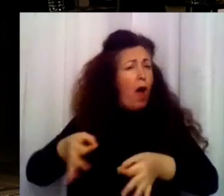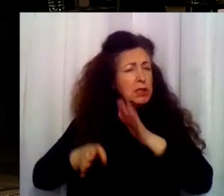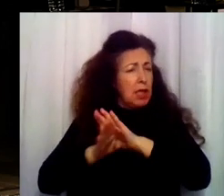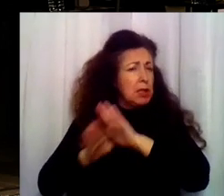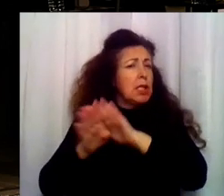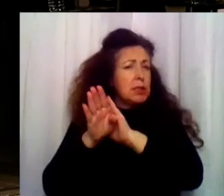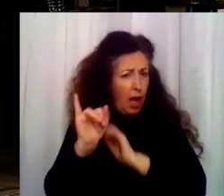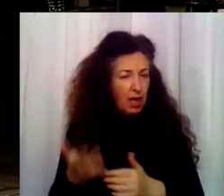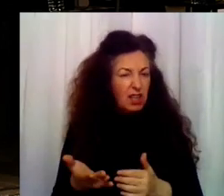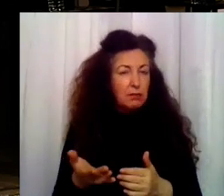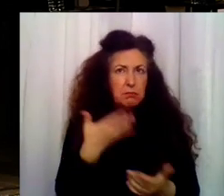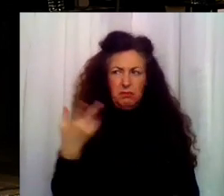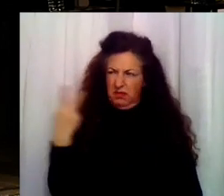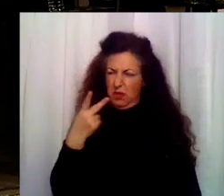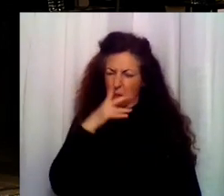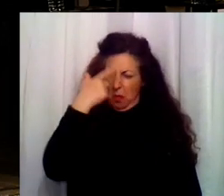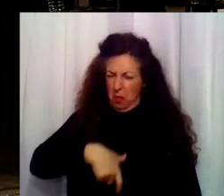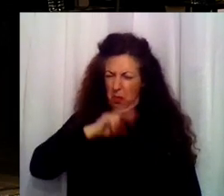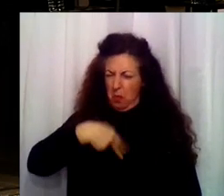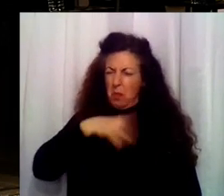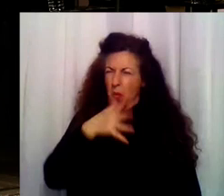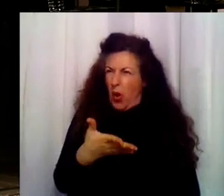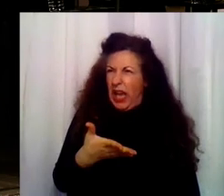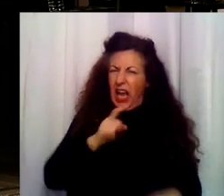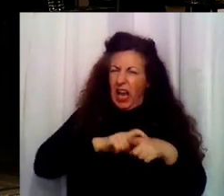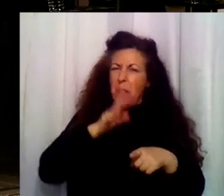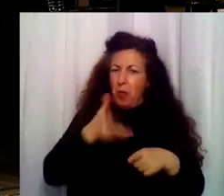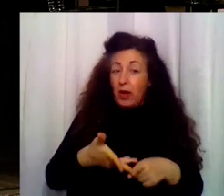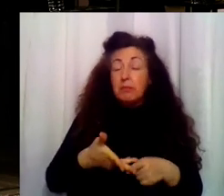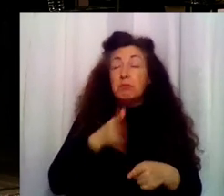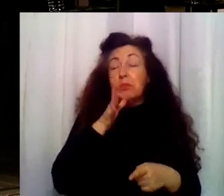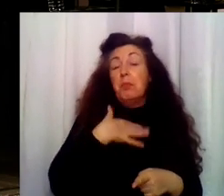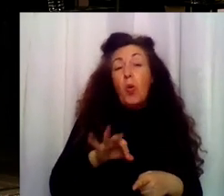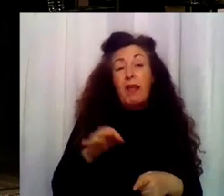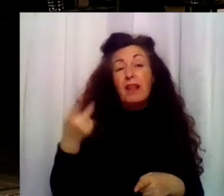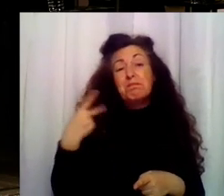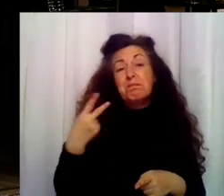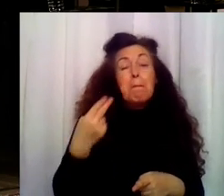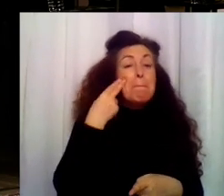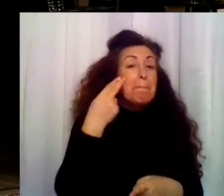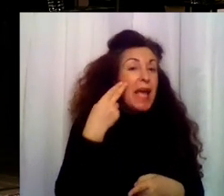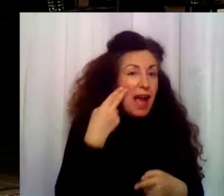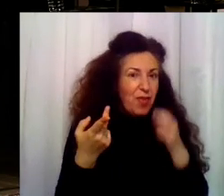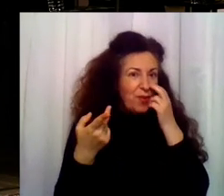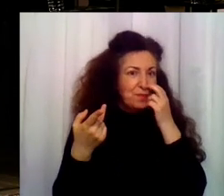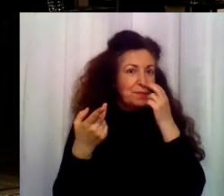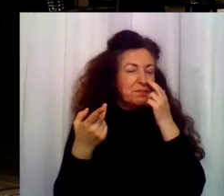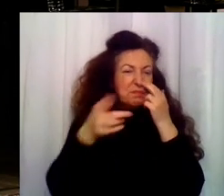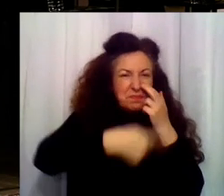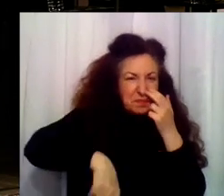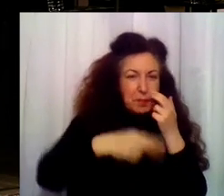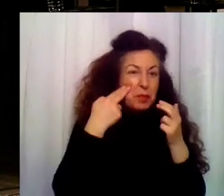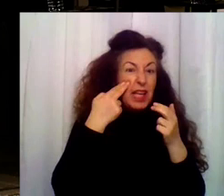sé. Tal vez, tal vez estamos muertos de miedo. Nos defendemos atacando. Traemos a un solo hijo